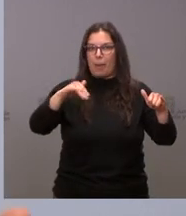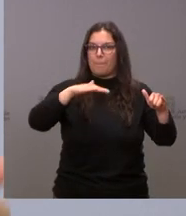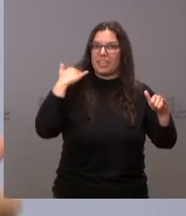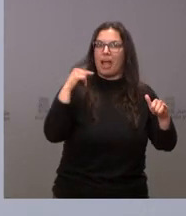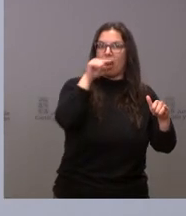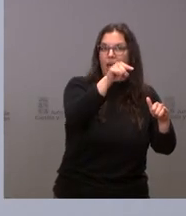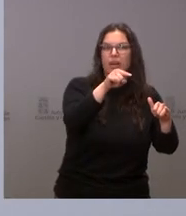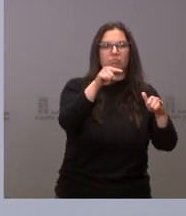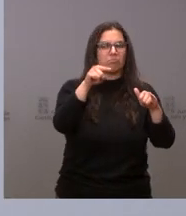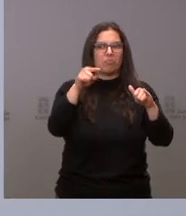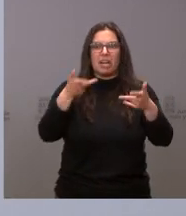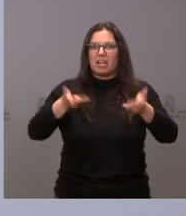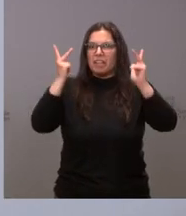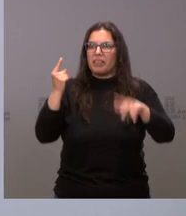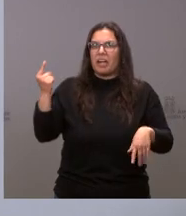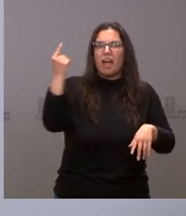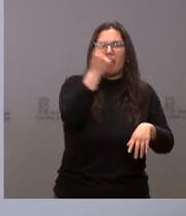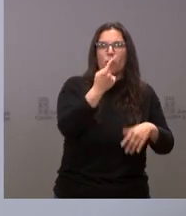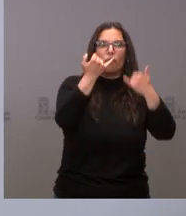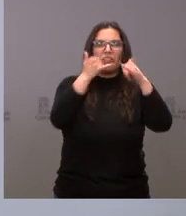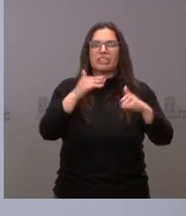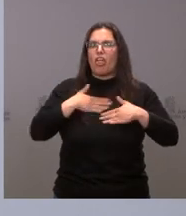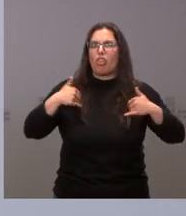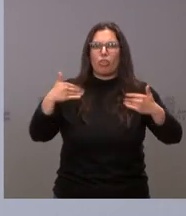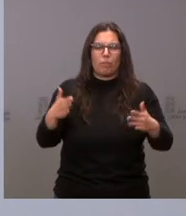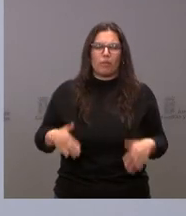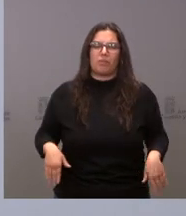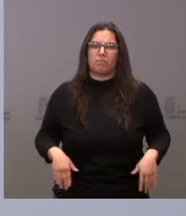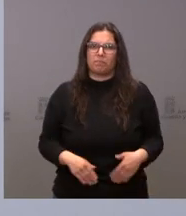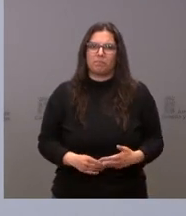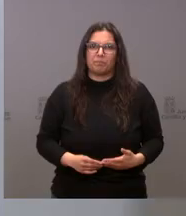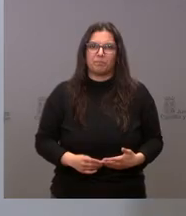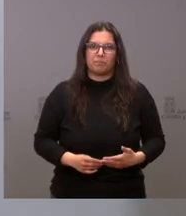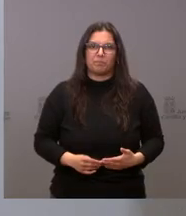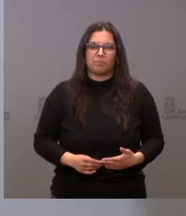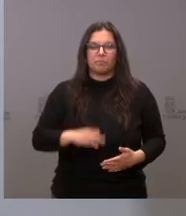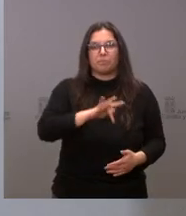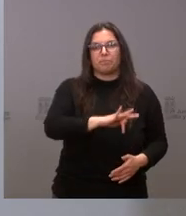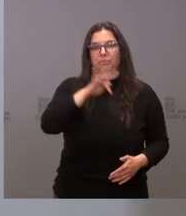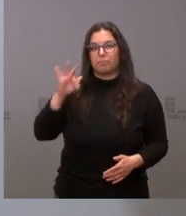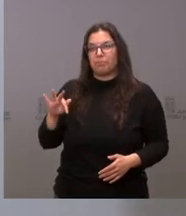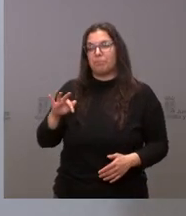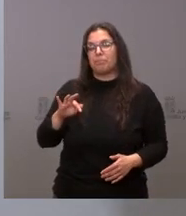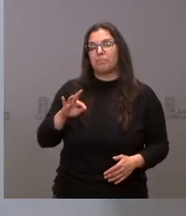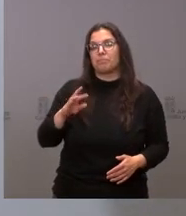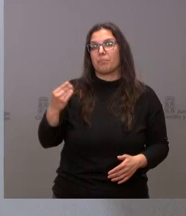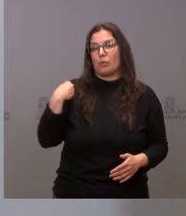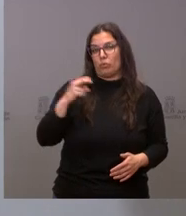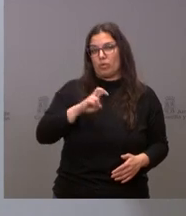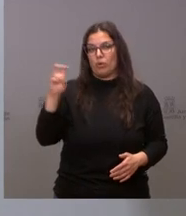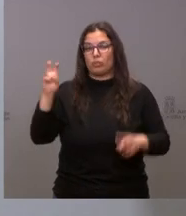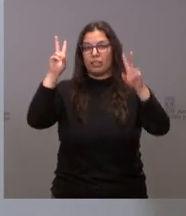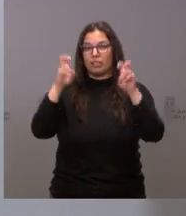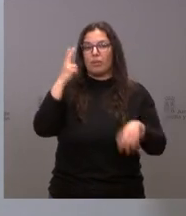celebrarla en libertad cada uno de donde considere conveniente y oportuno y la otra pregunta que planteaba en relación con el